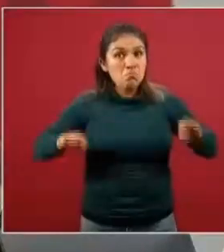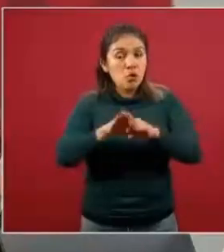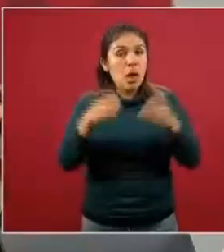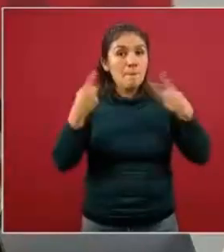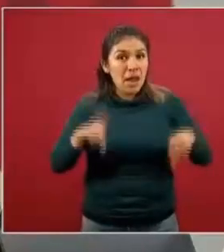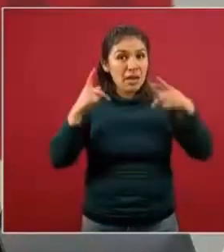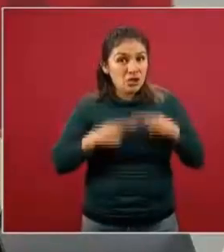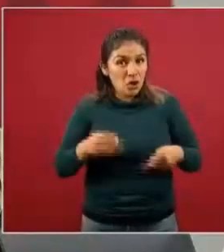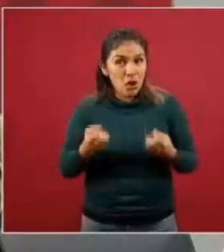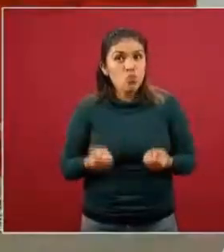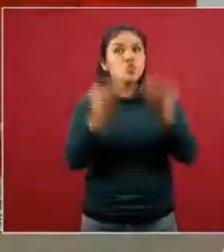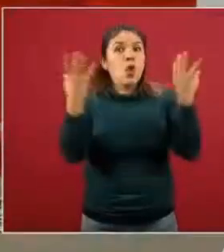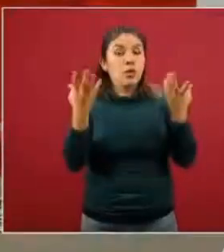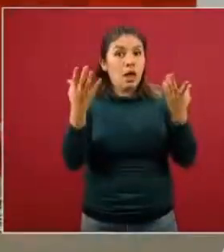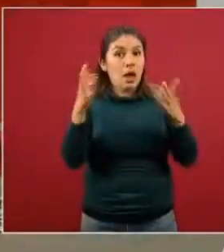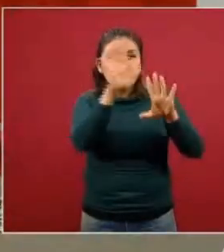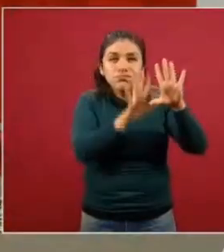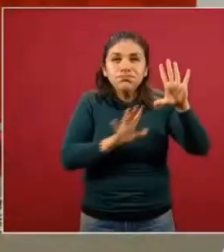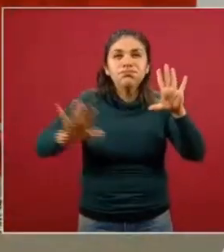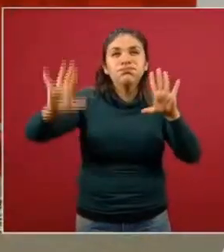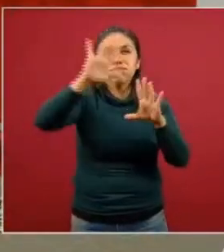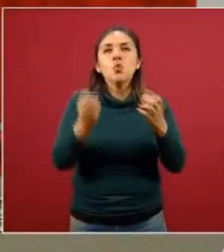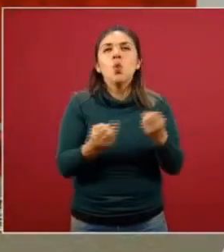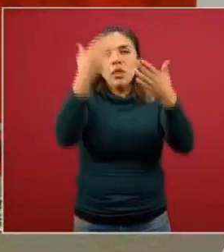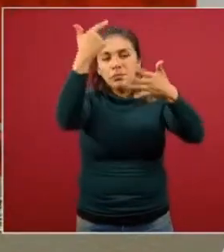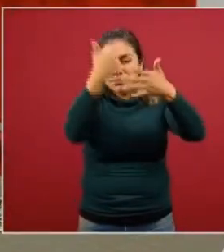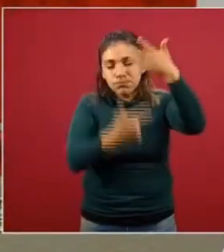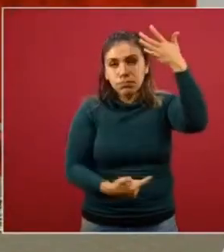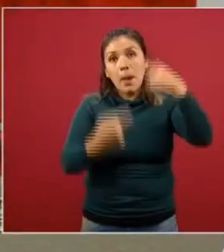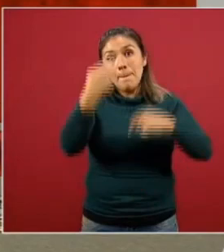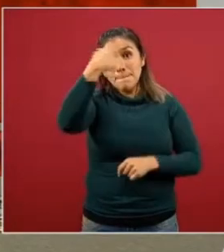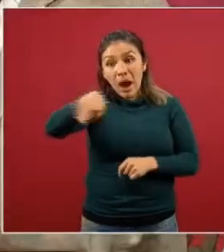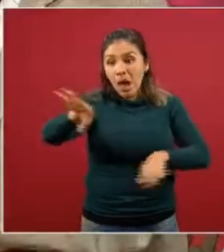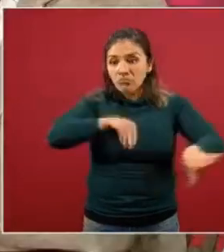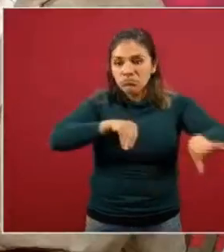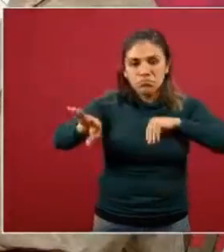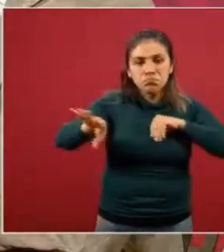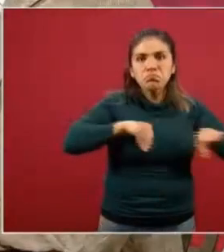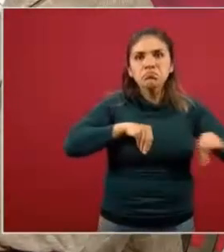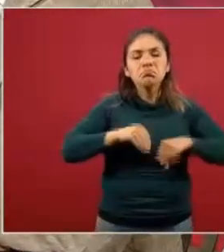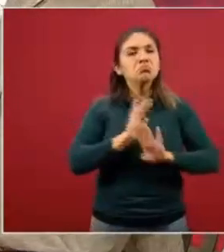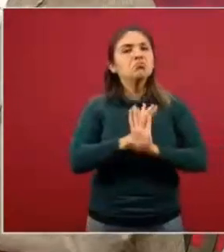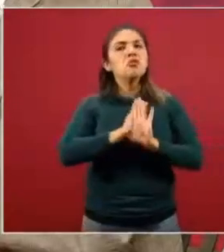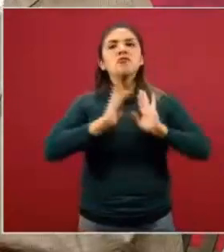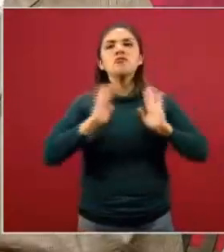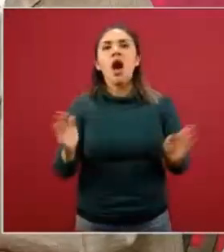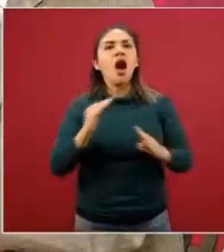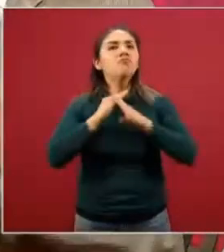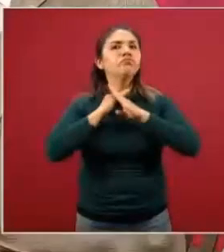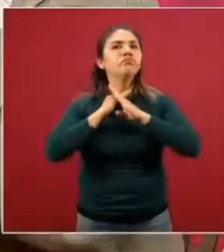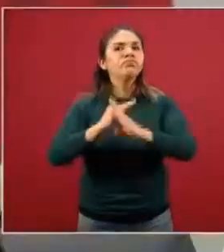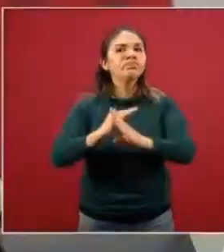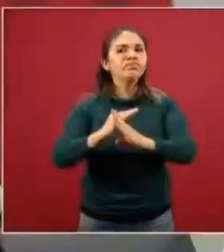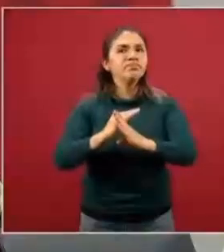personas necesarias para que la eficiencia de los contagios ya no sea la que